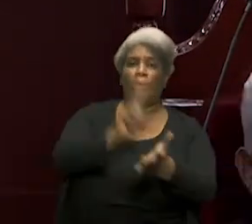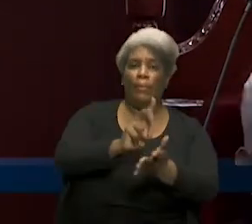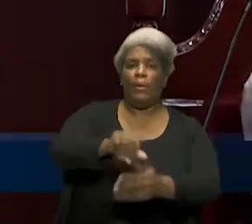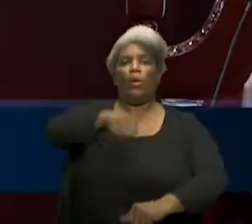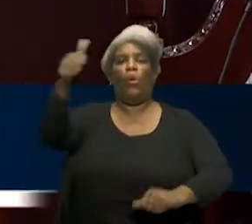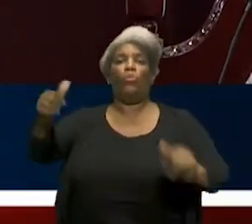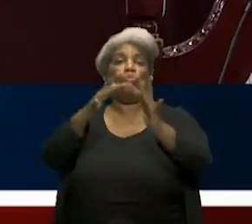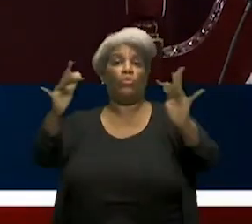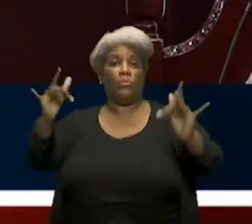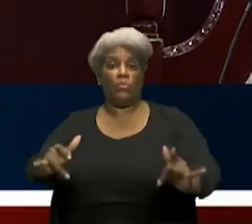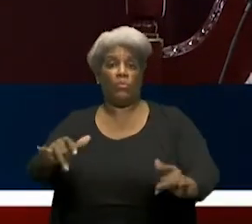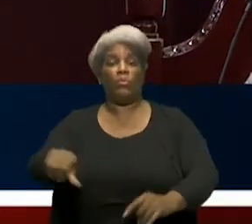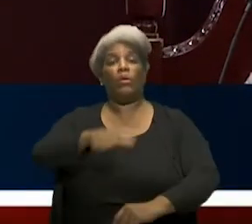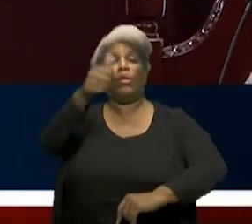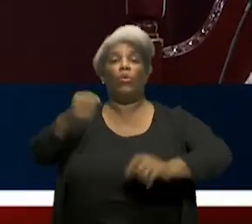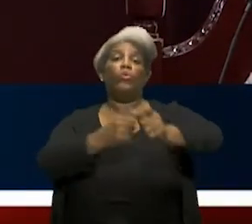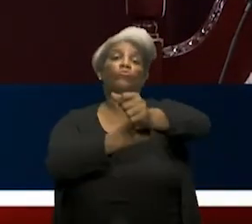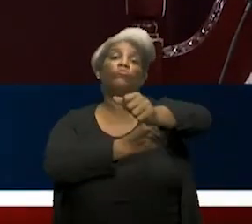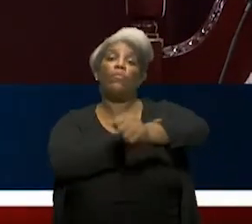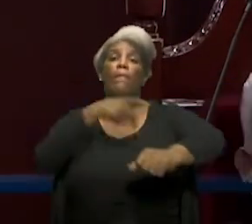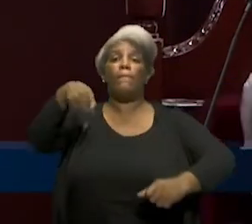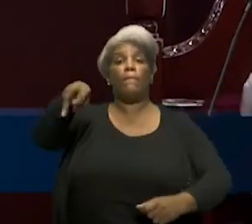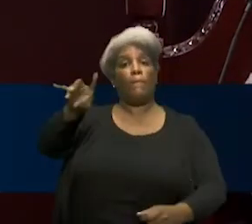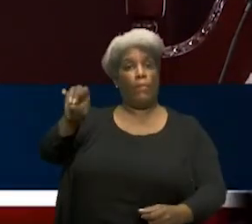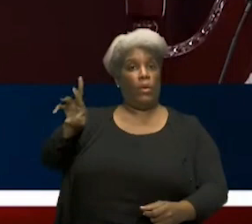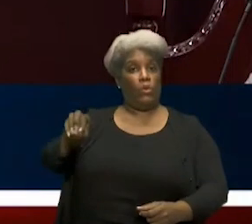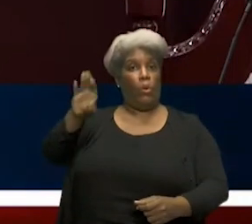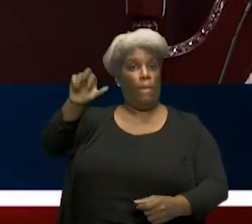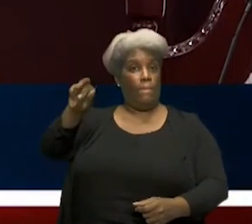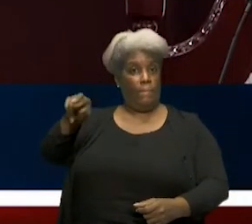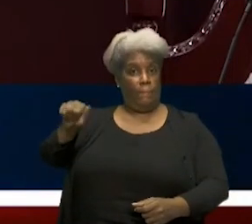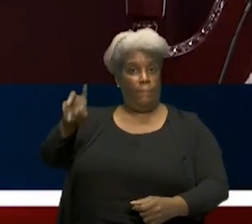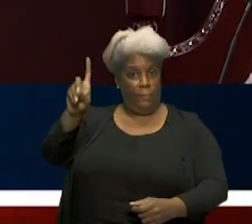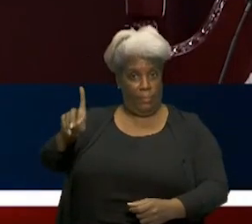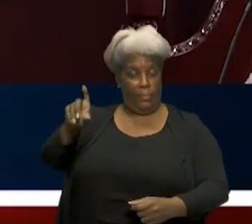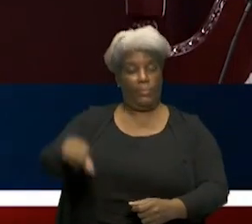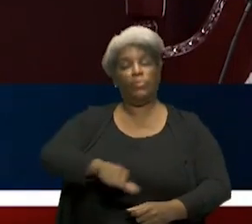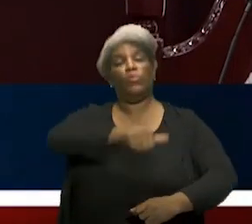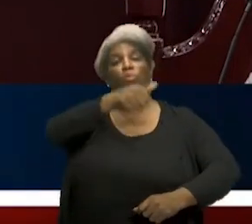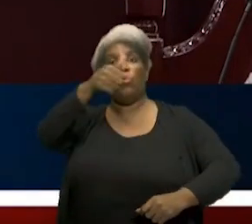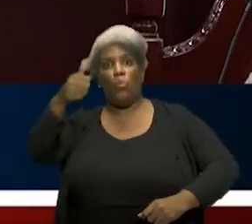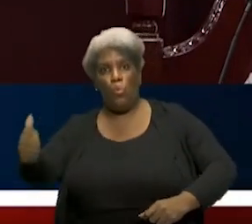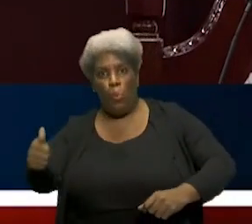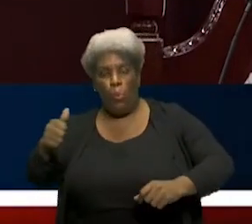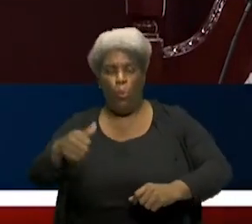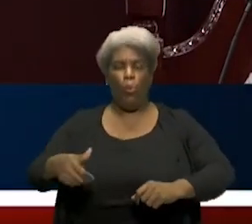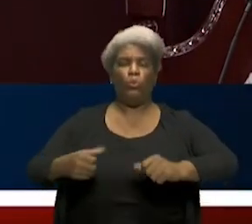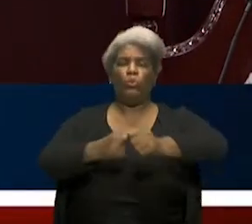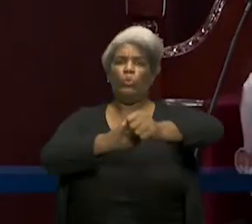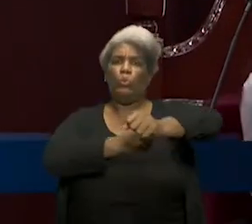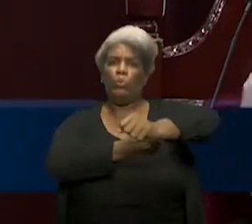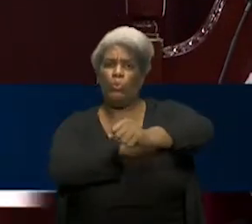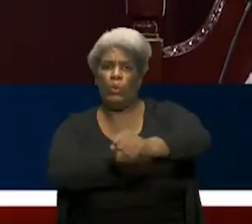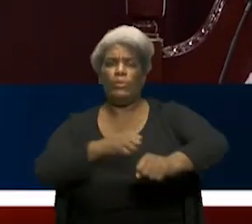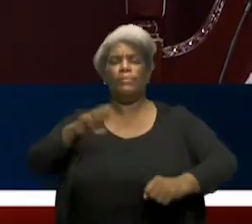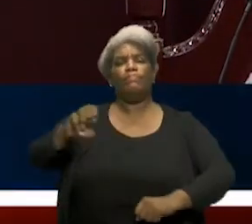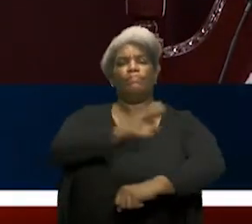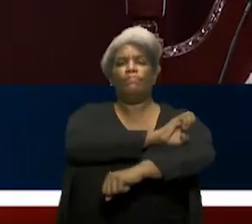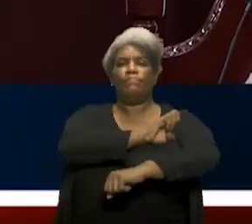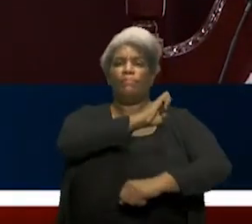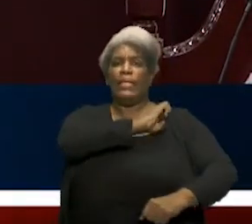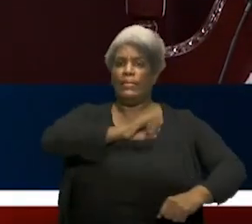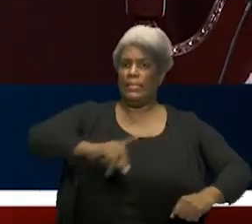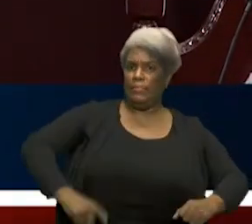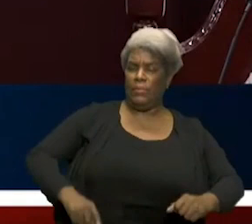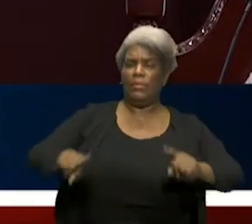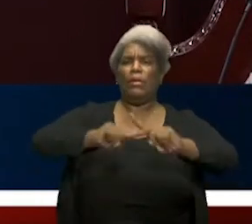de Higüey, el Puente Lebrón en Pedrobrán, la reconstrucción de la carretera Guaroa-Comendador hasta la frontera en Elías Piña, el Puente La